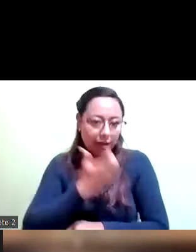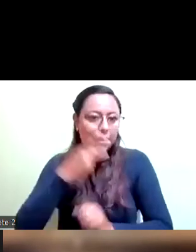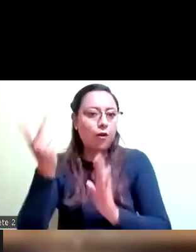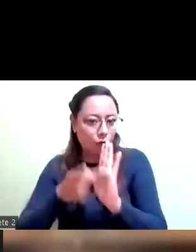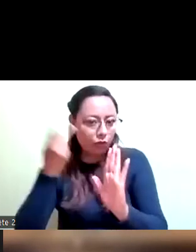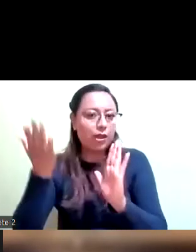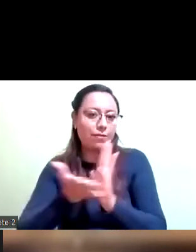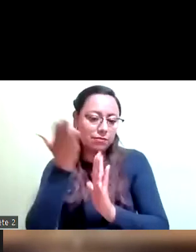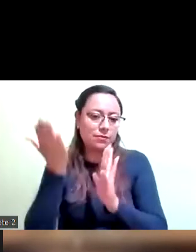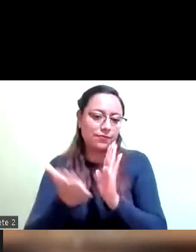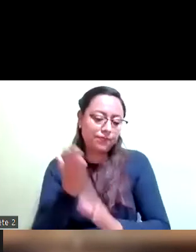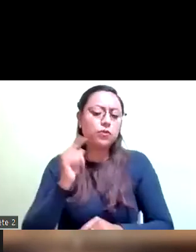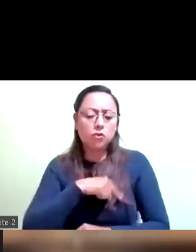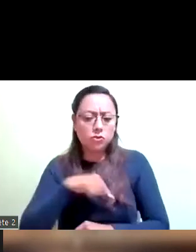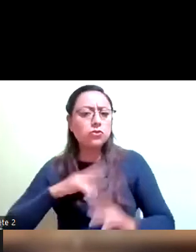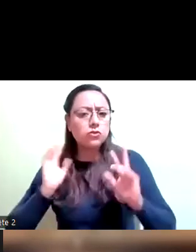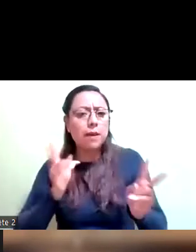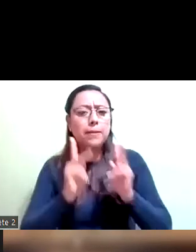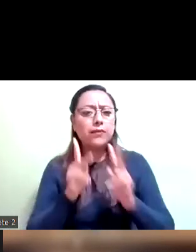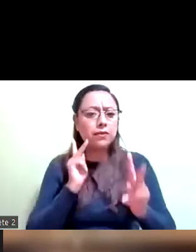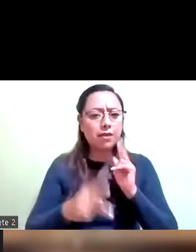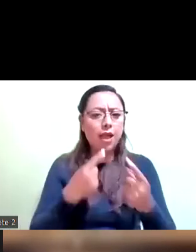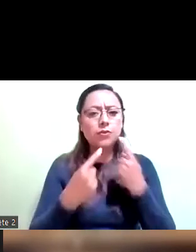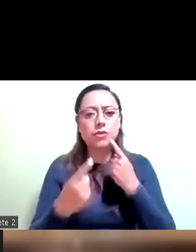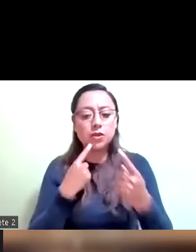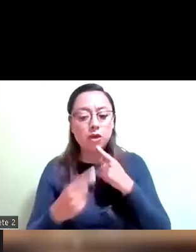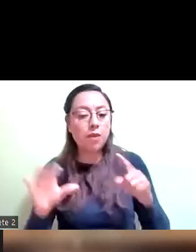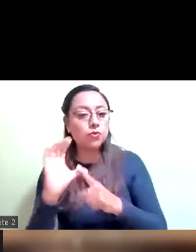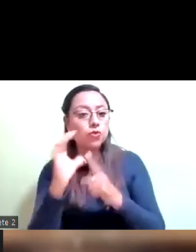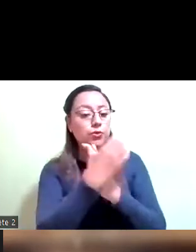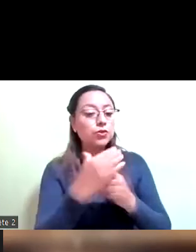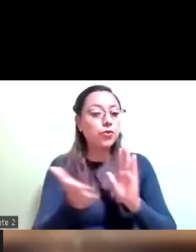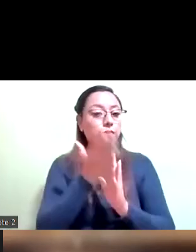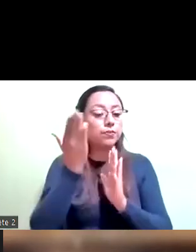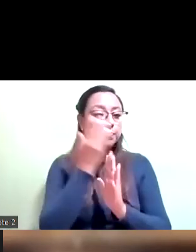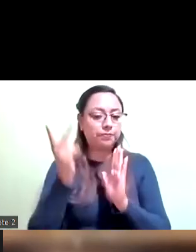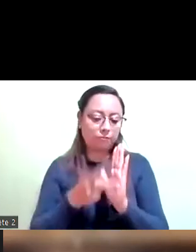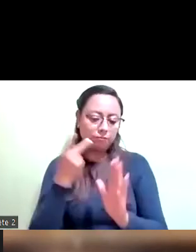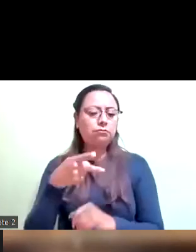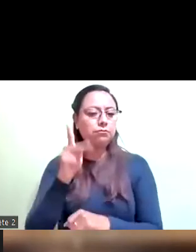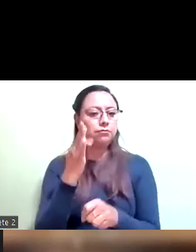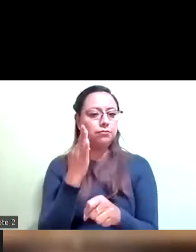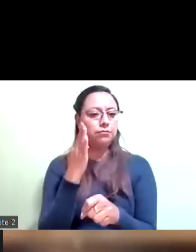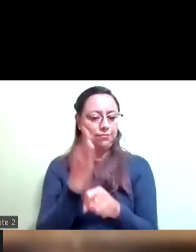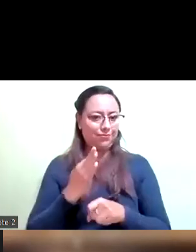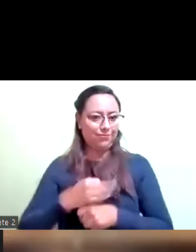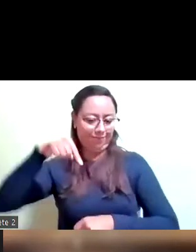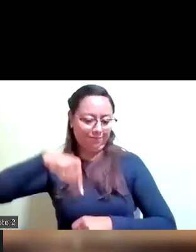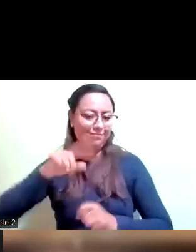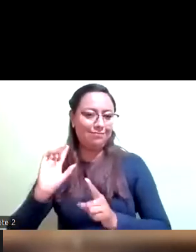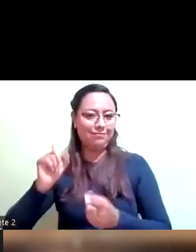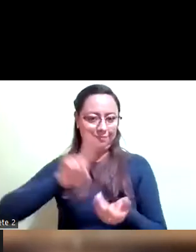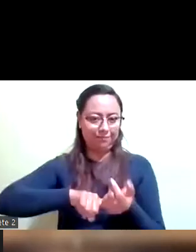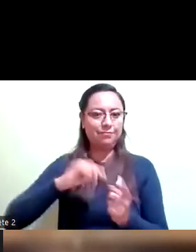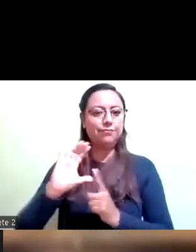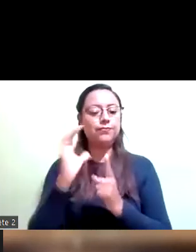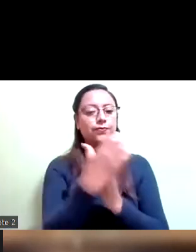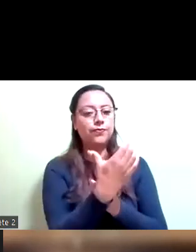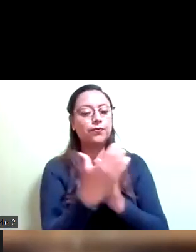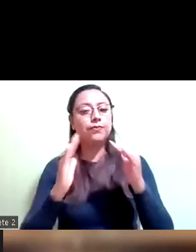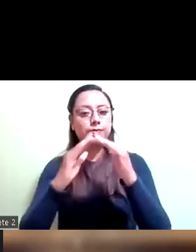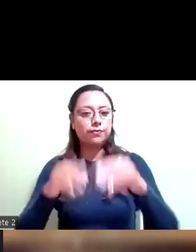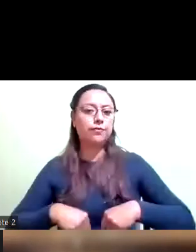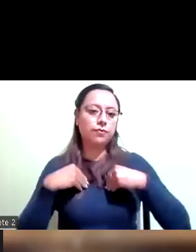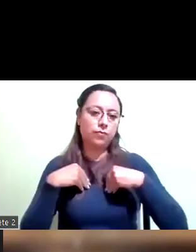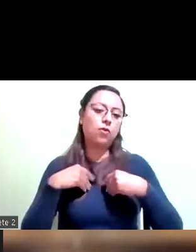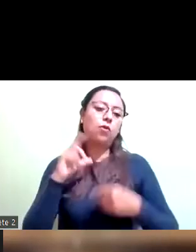pero pues ahorita que lo estamos tocando a través de la comisión de vivienda pues sí podría y me gustaría que pudieran apoyarnos más que nada